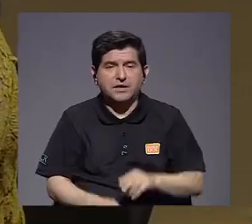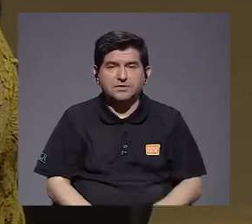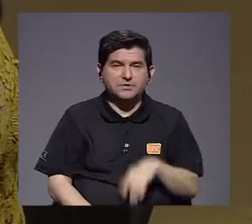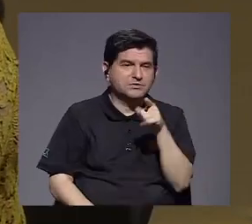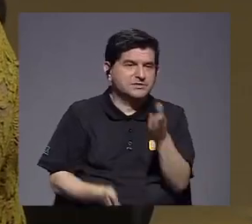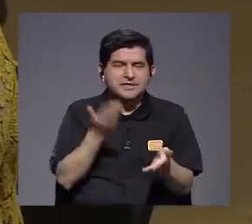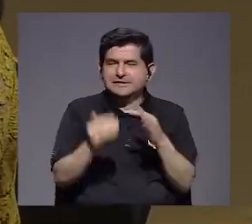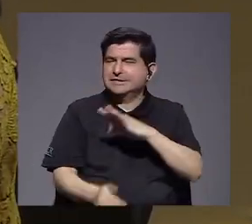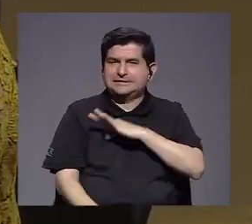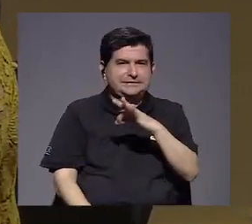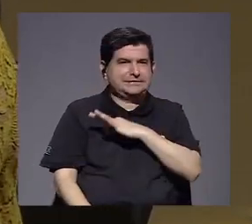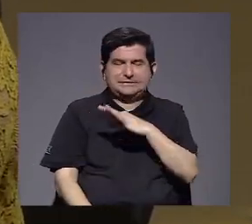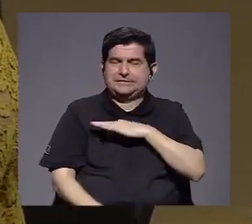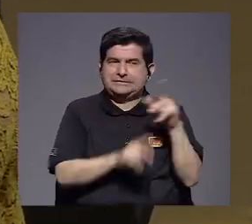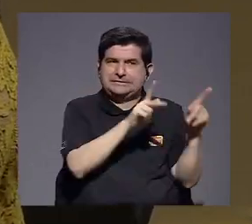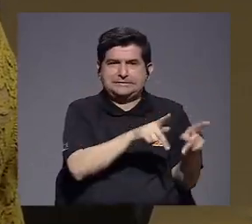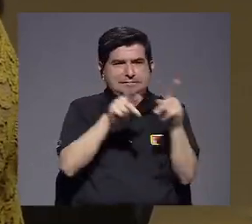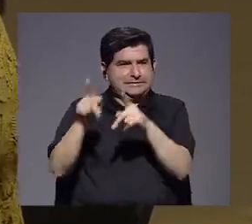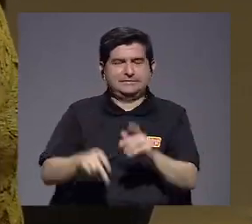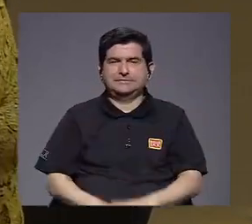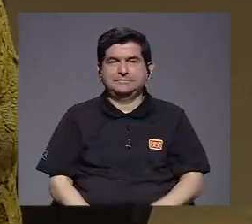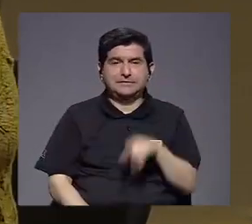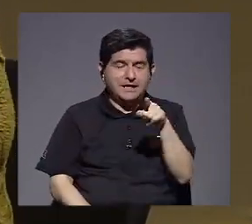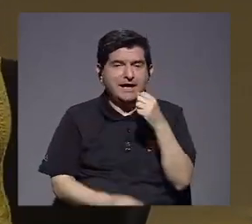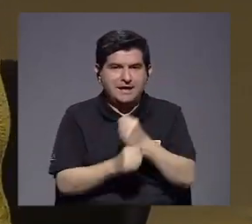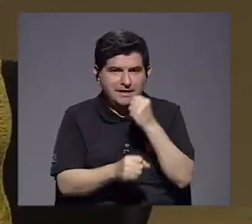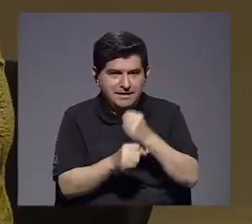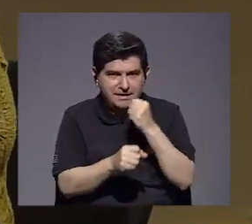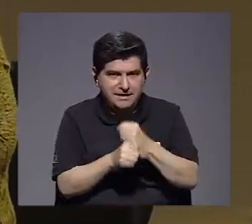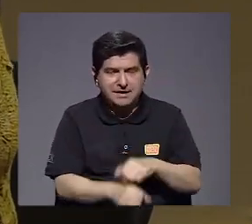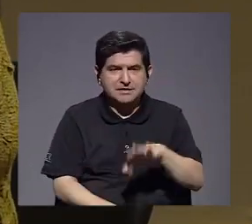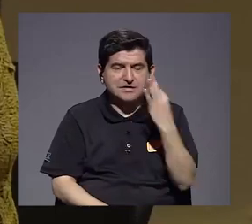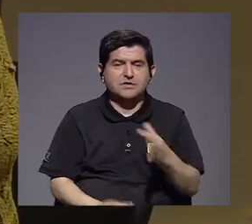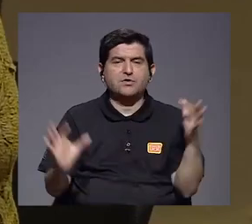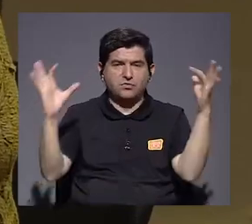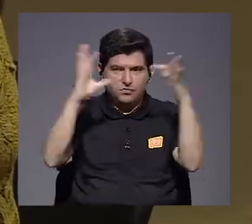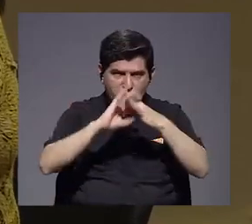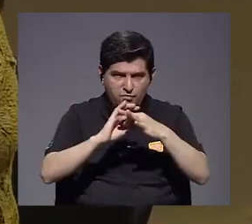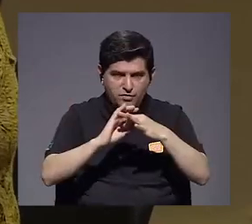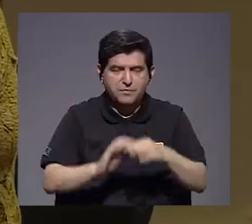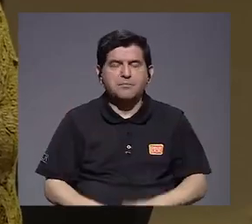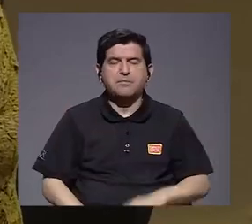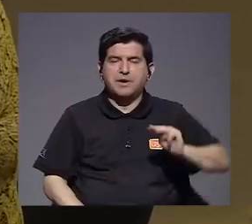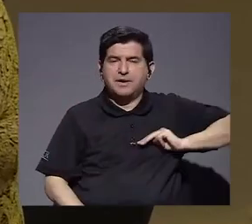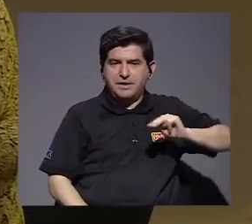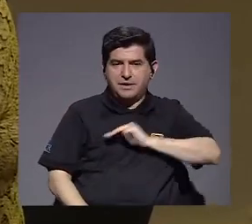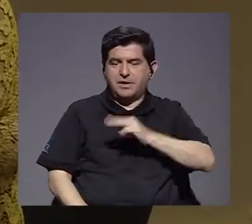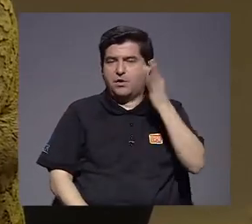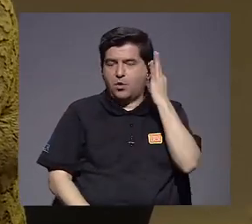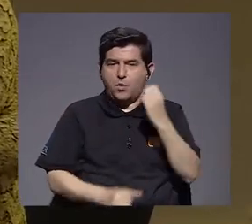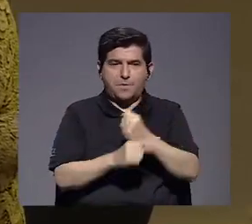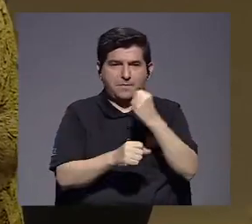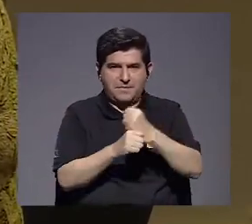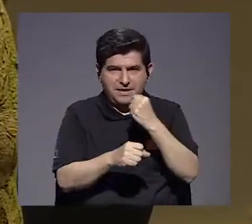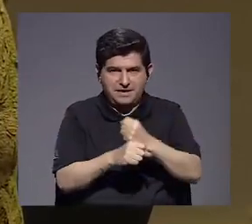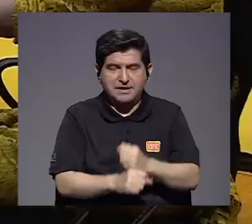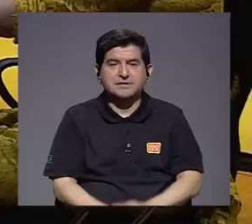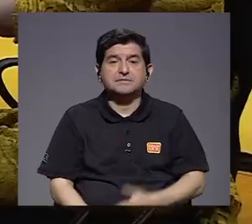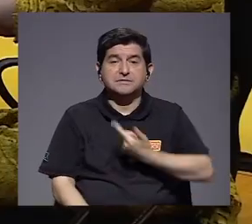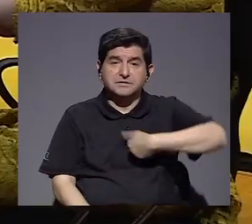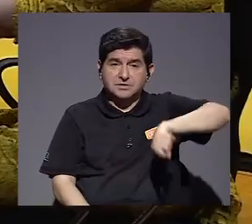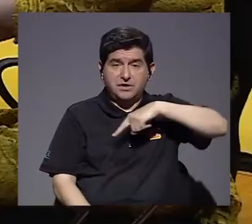tan beneficiosos para las personas. Entonces, en ese trabajo, de manera conjunta con la ministra de Trabajo y también